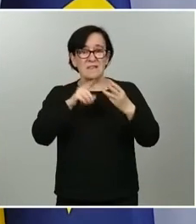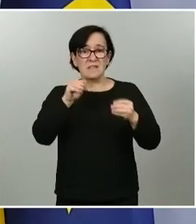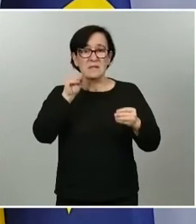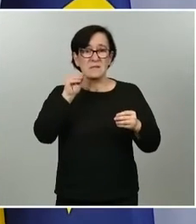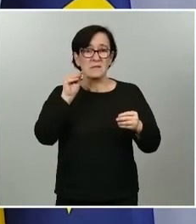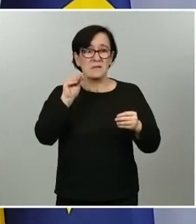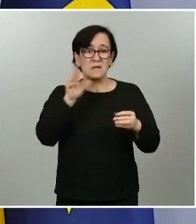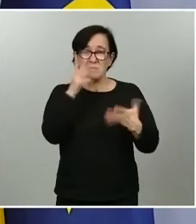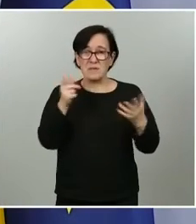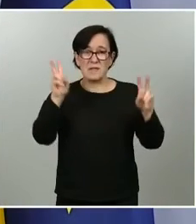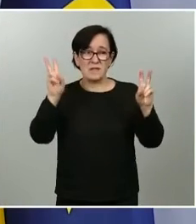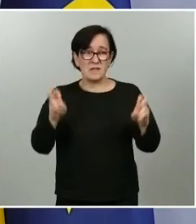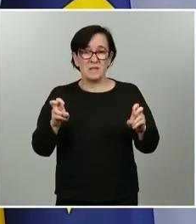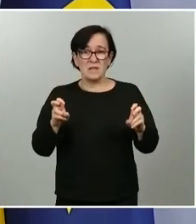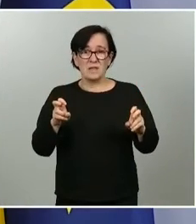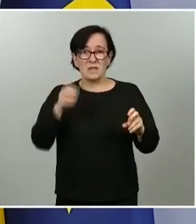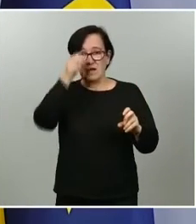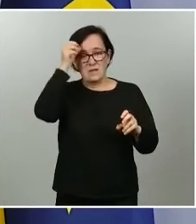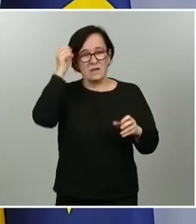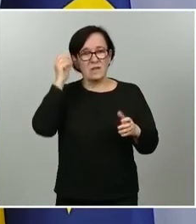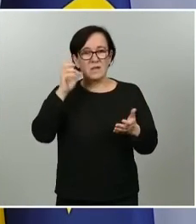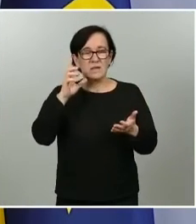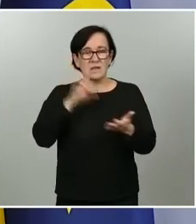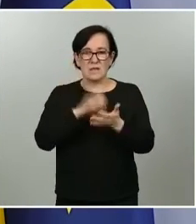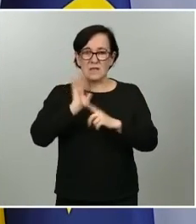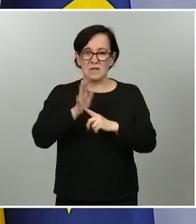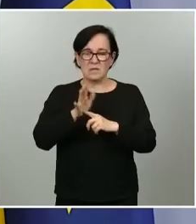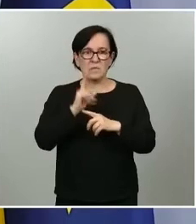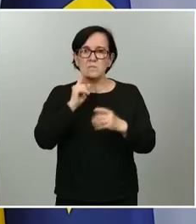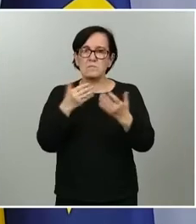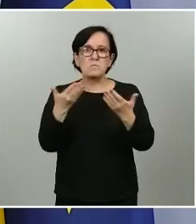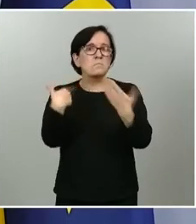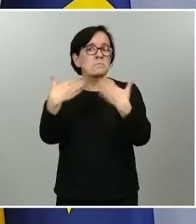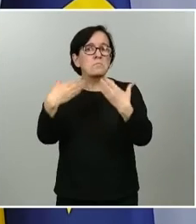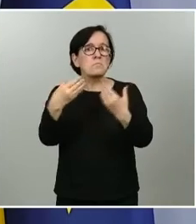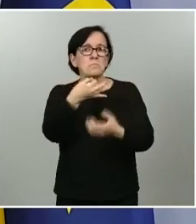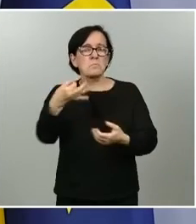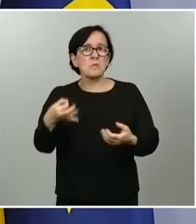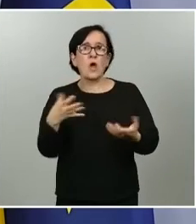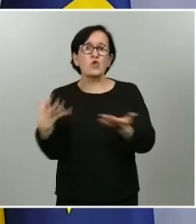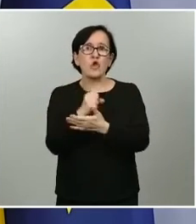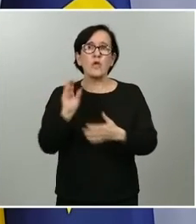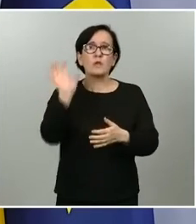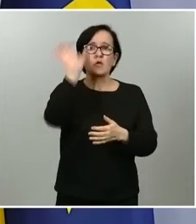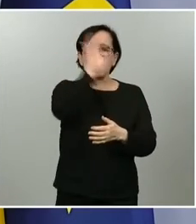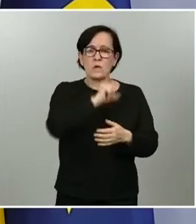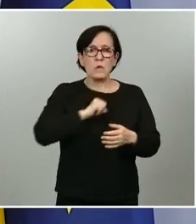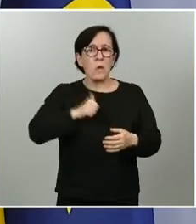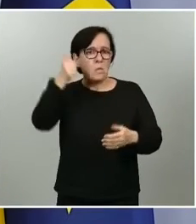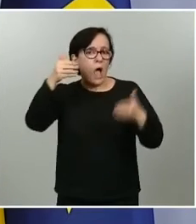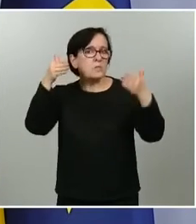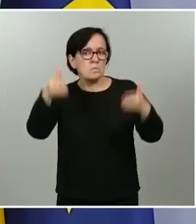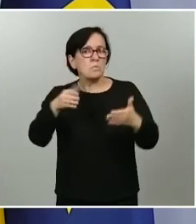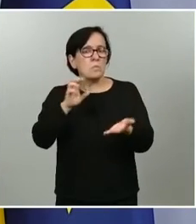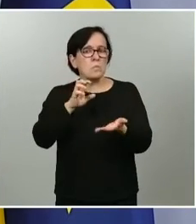relativa a la comunidad autónoma de Castilla-La Mancha yo le he de decir que tenemos una relación muy fluida con todas las comunidades autónomas pero en particular con Castilla-La Mancha con su